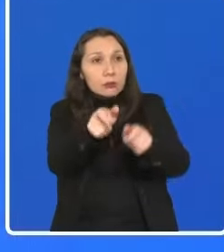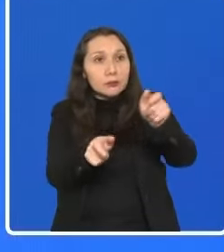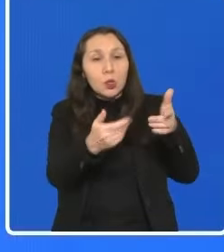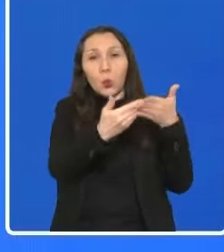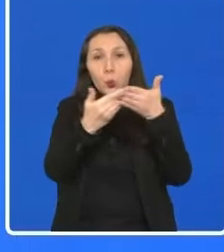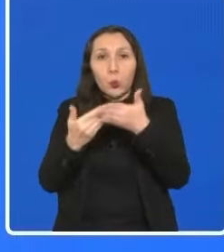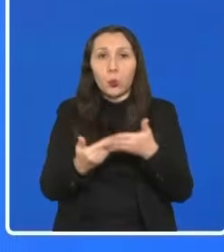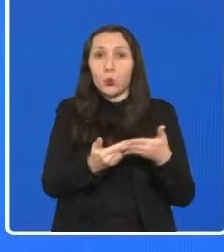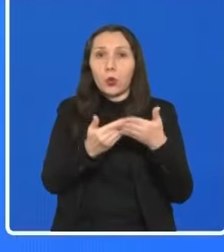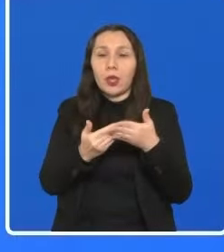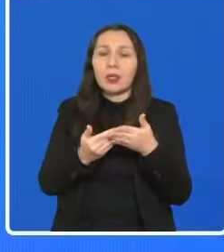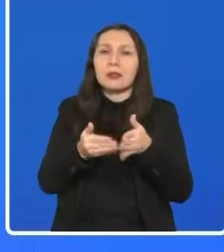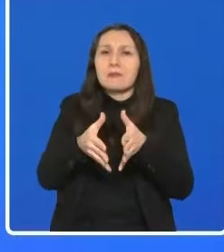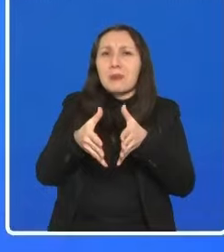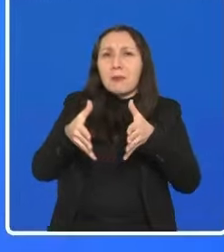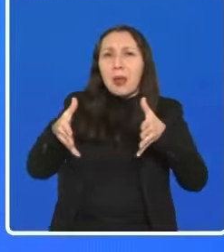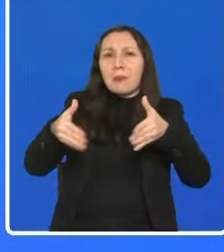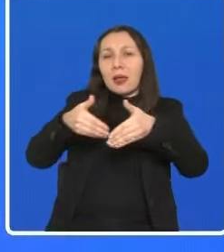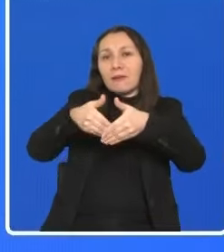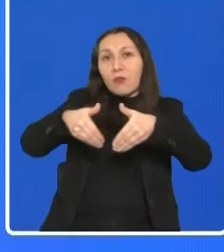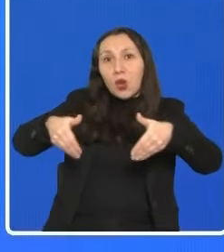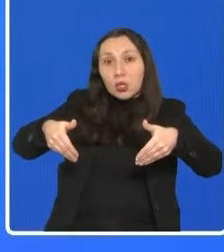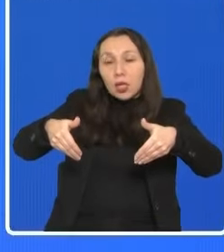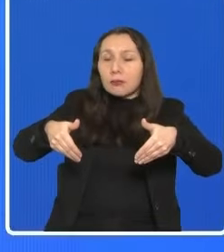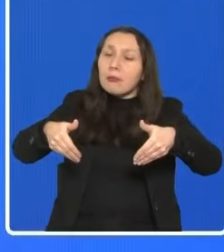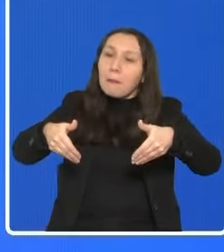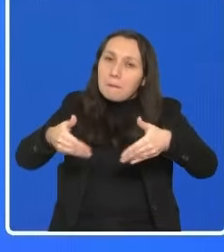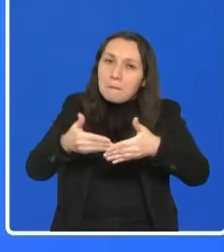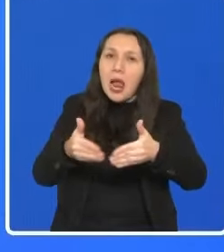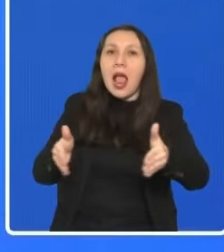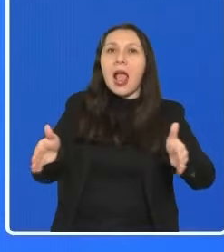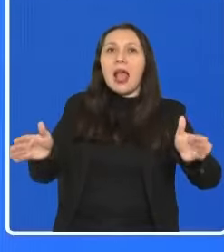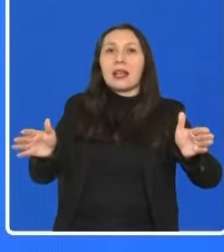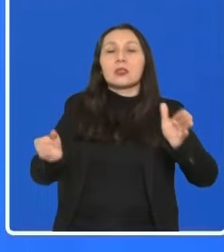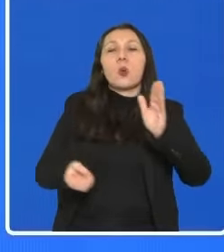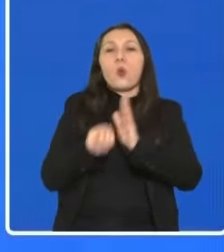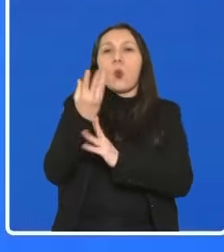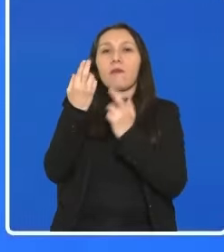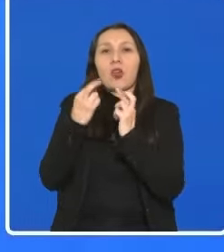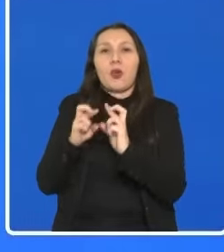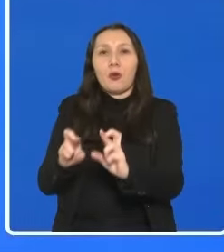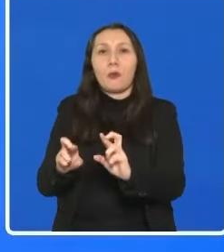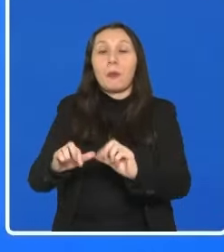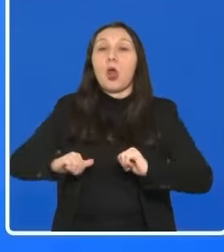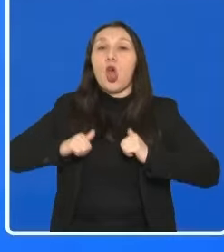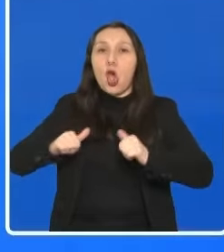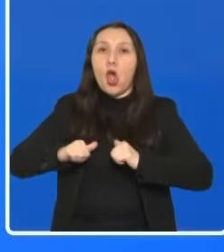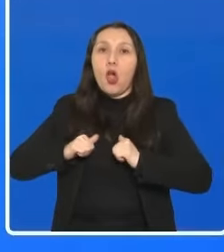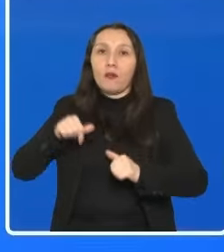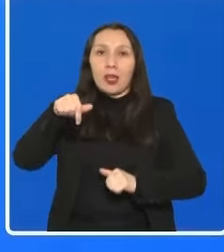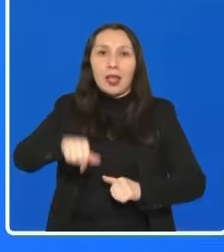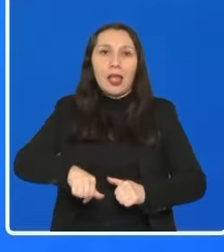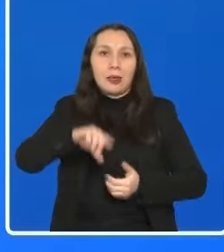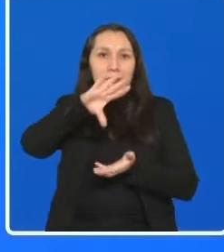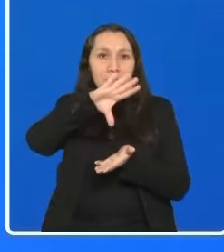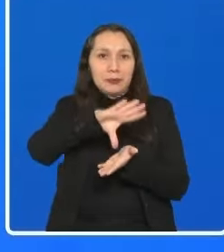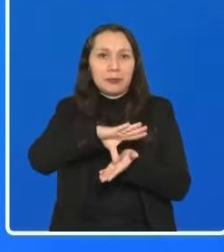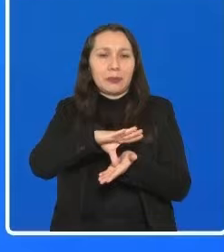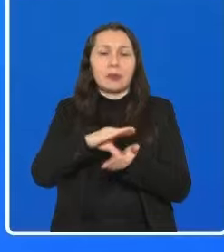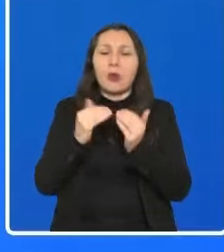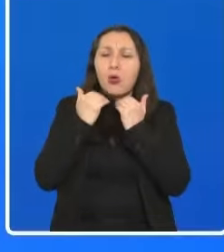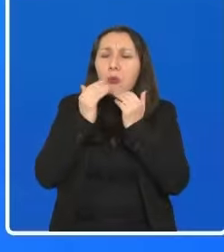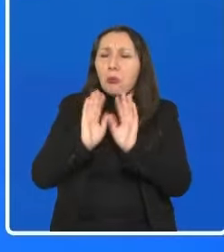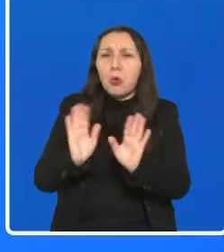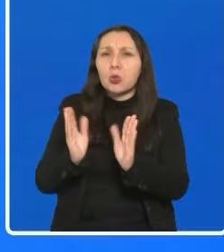y estamos ampliando las fronteras de nuestro país y abriendo nuevas oportunidades para los jóvenes de nuestra patria. No